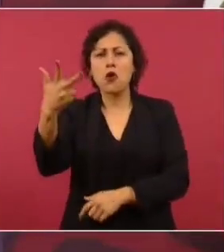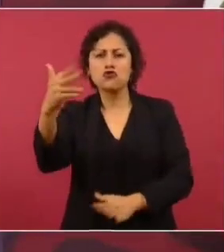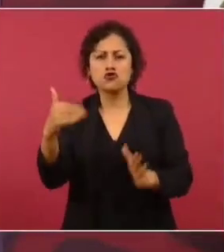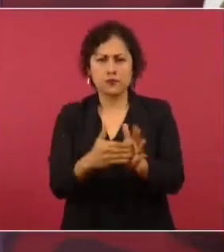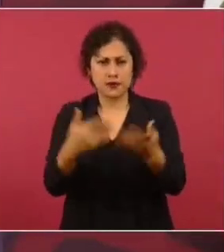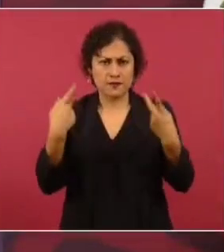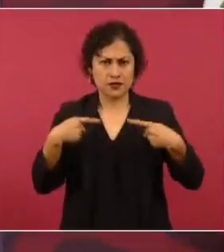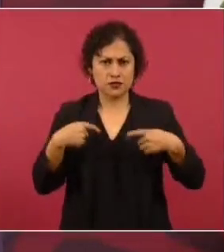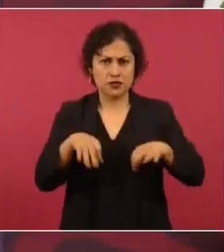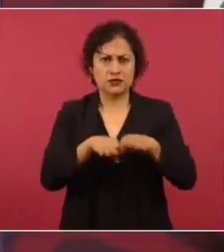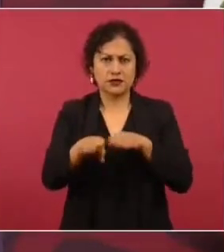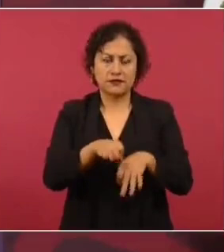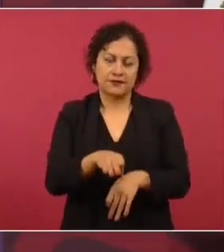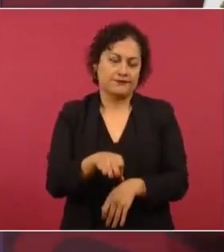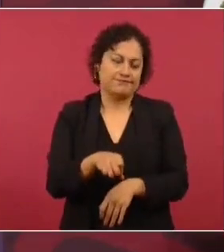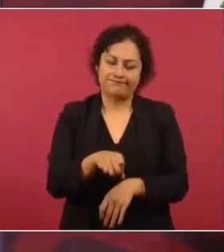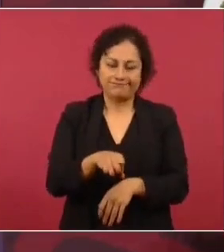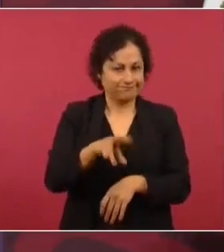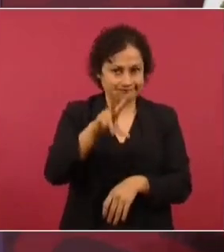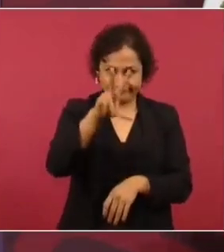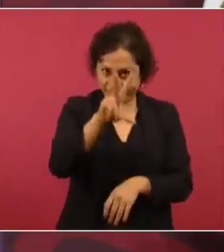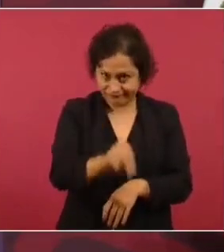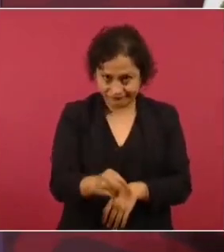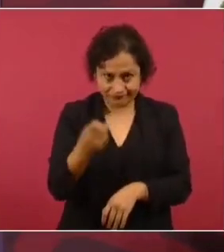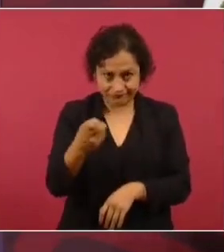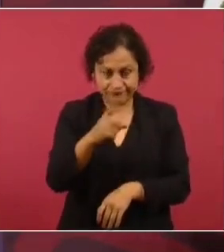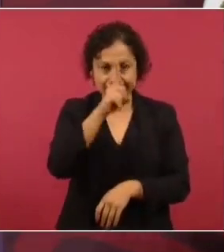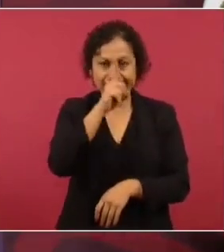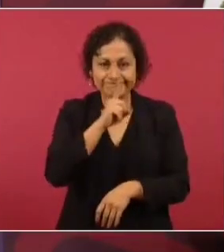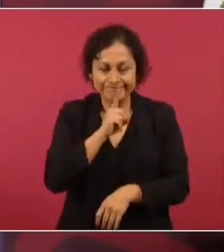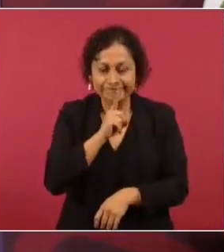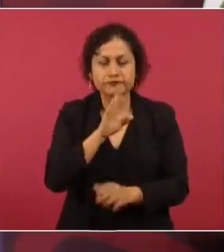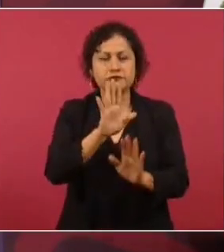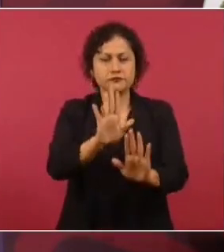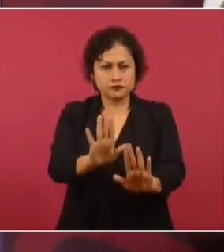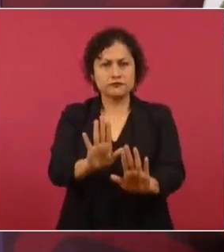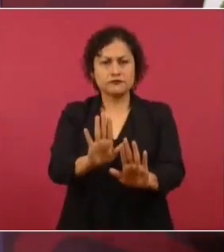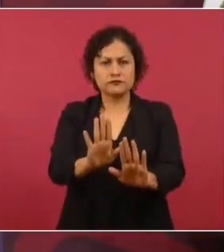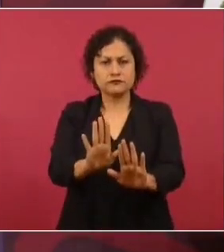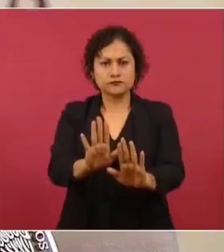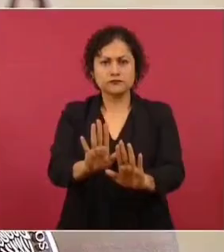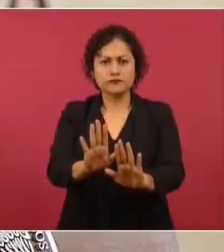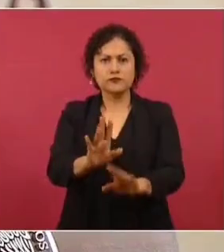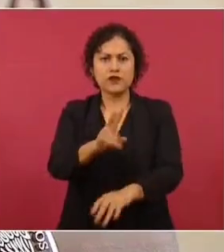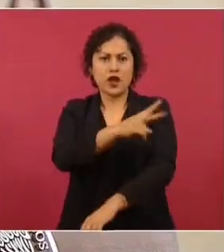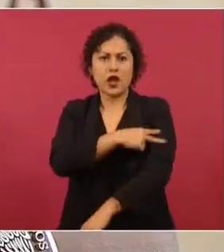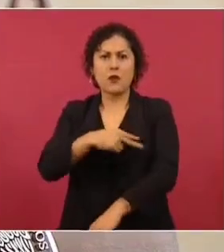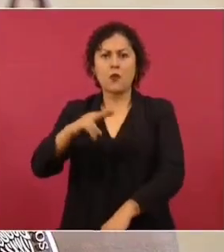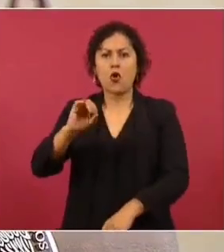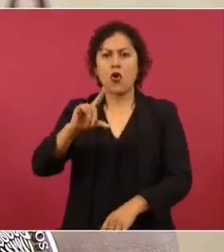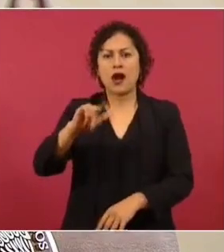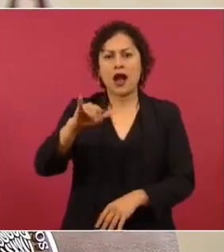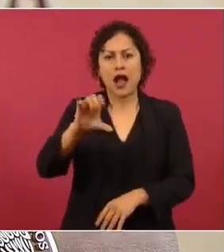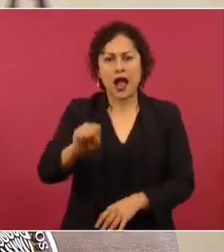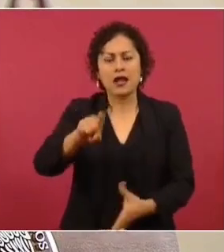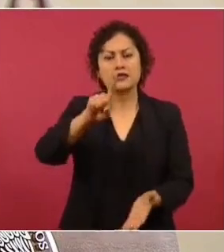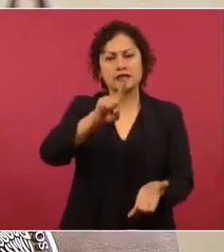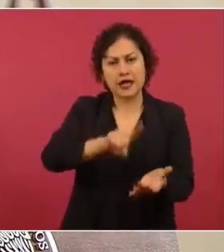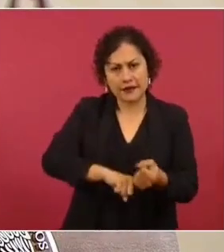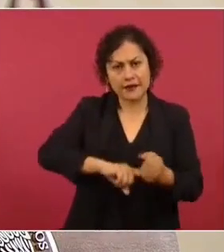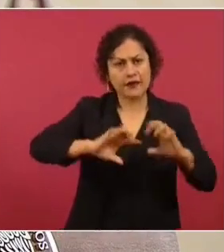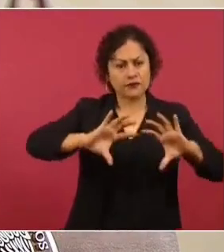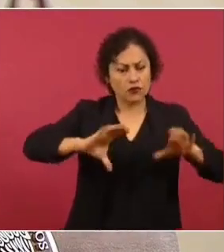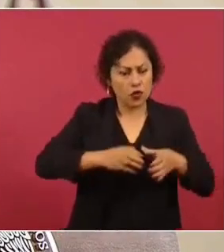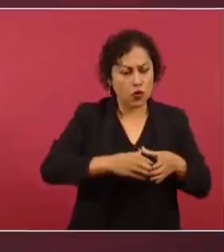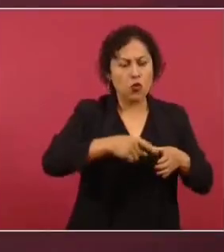trabajadores. Lo que sí se reduce sustancialmente es el número de los vocales de las juntas locales y de las juntas distritales,